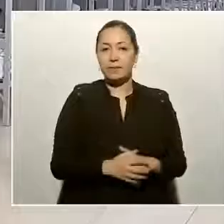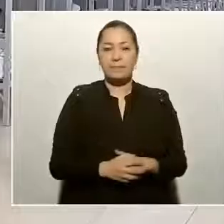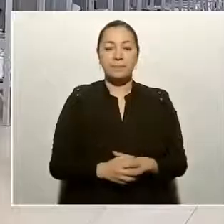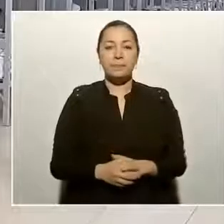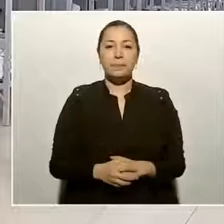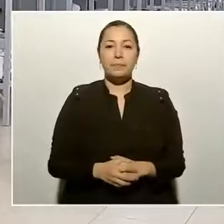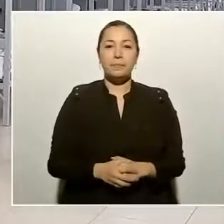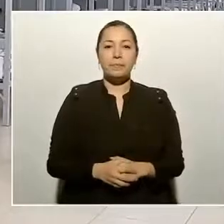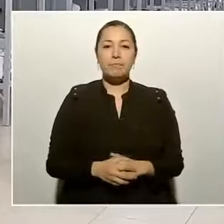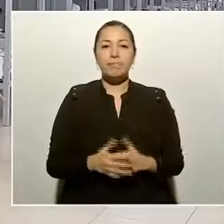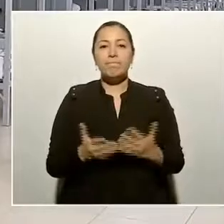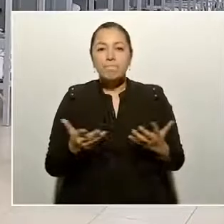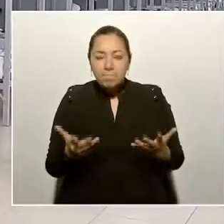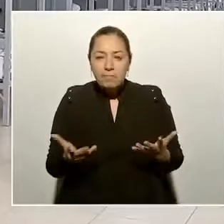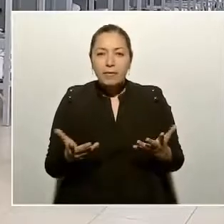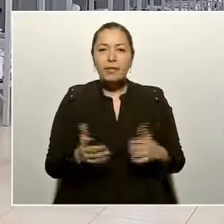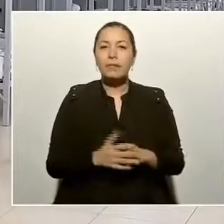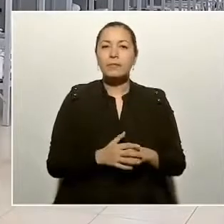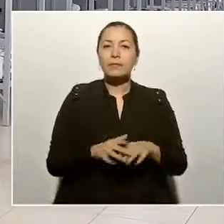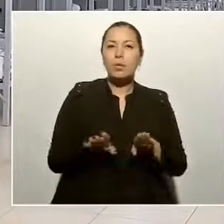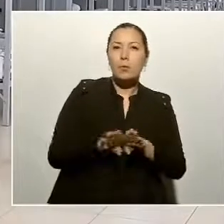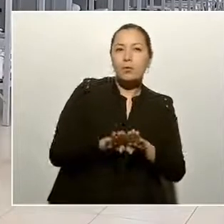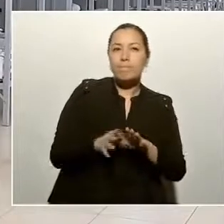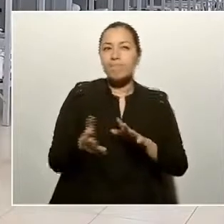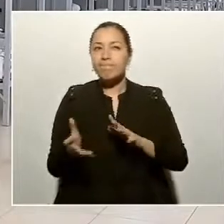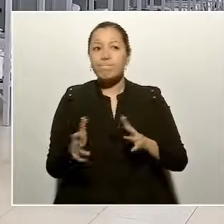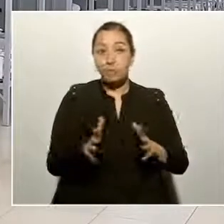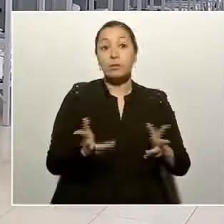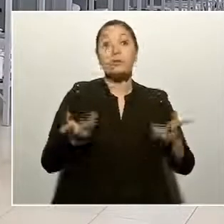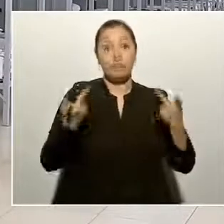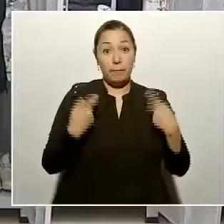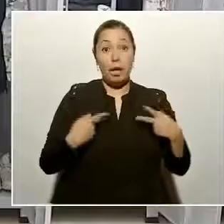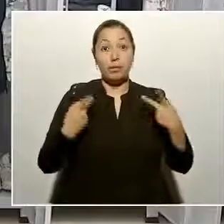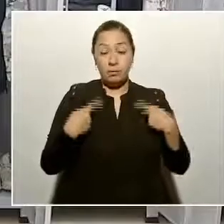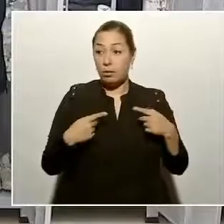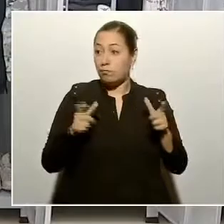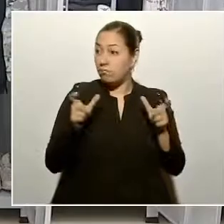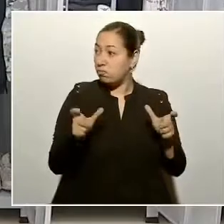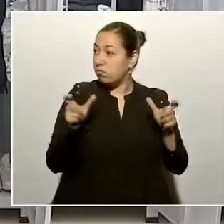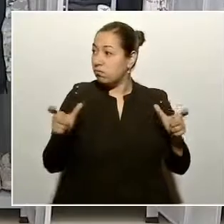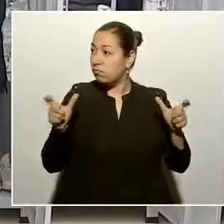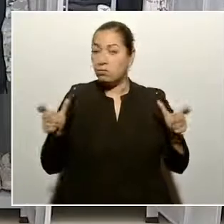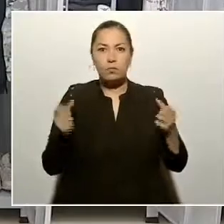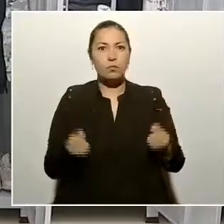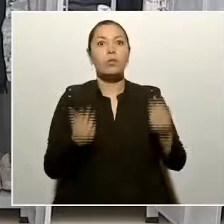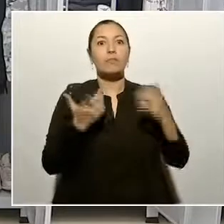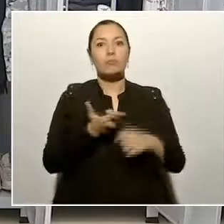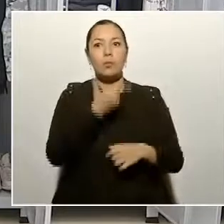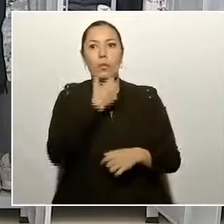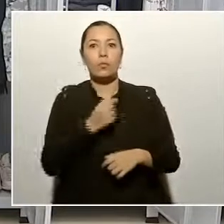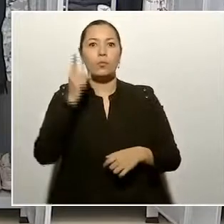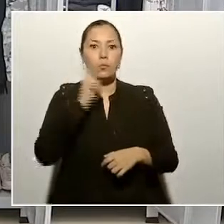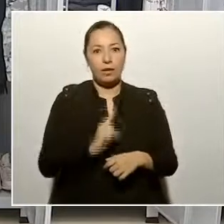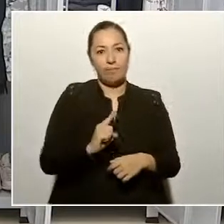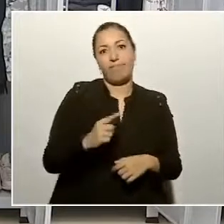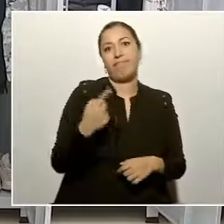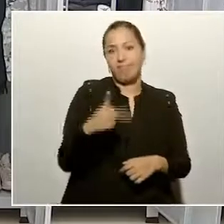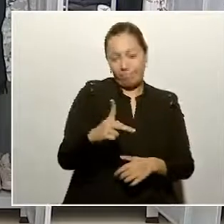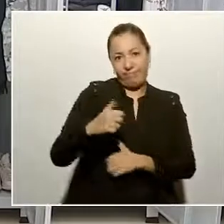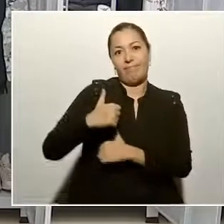un número considerable de elementos, mujeres, de hombres, de la Guardia Nacional,